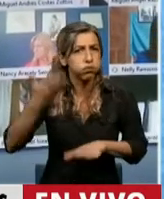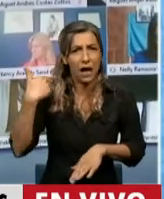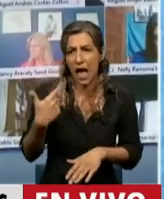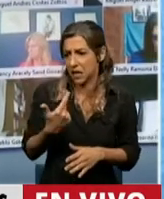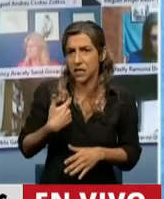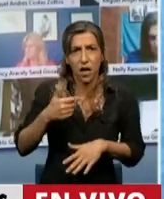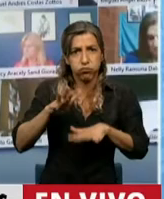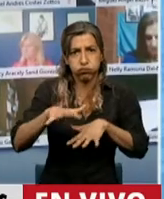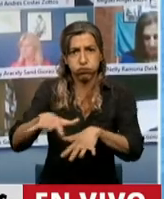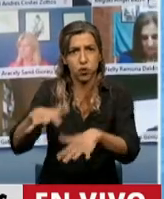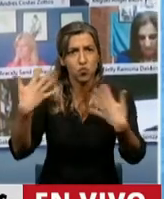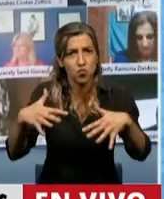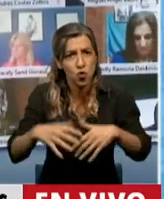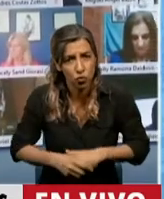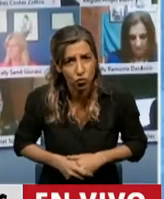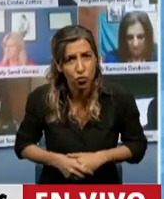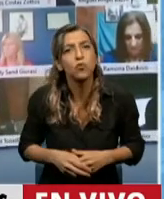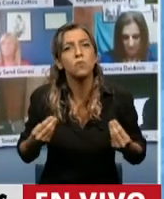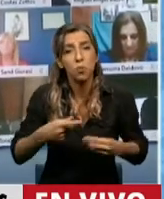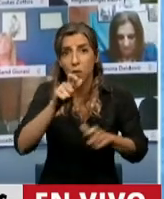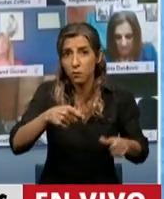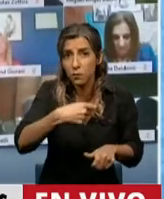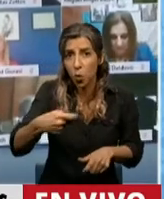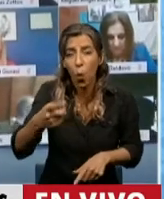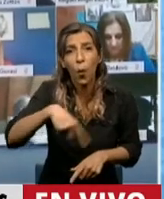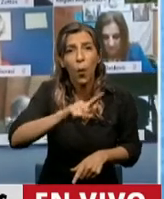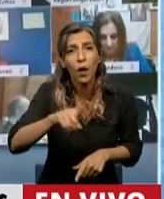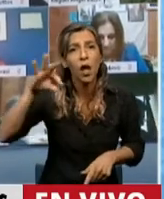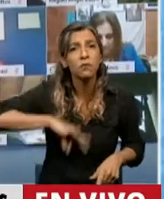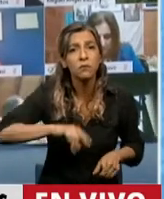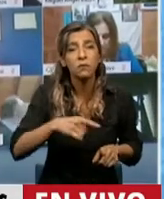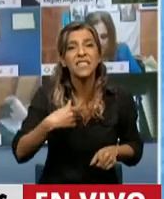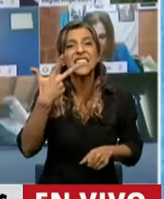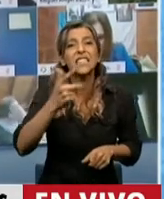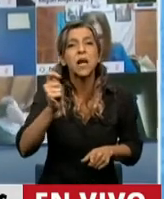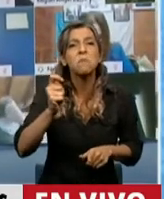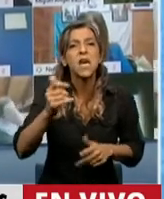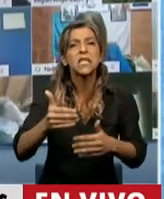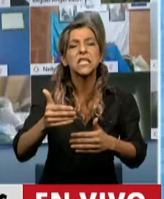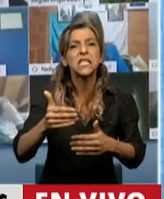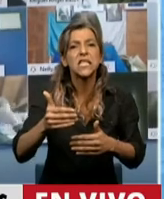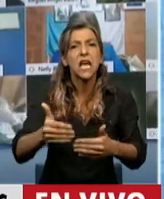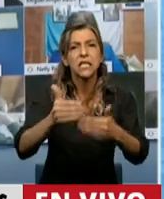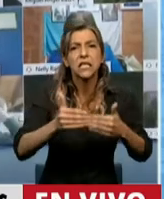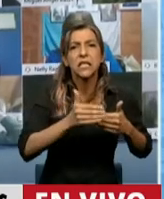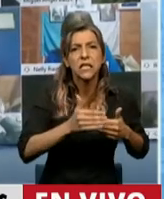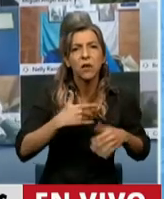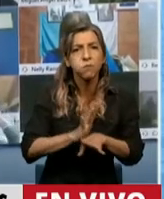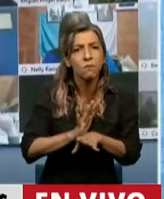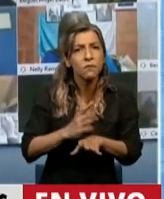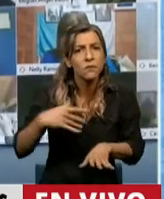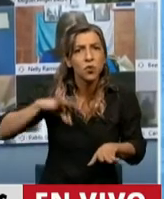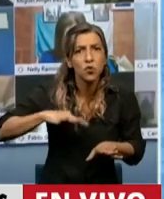multitudinarias en Chubut, porque los jubilados están cobrando sus jubilaciones con un atraso de 3 meses, 3 meses.